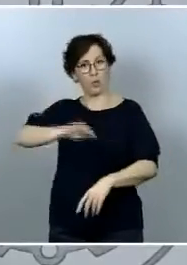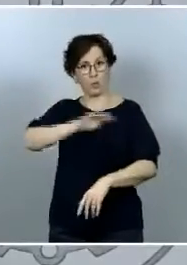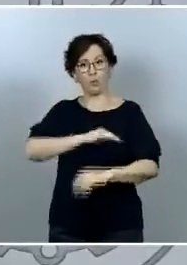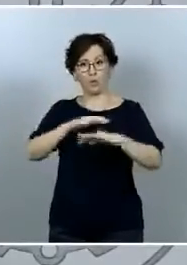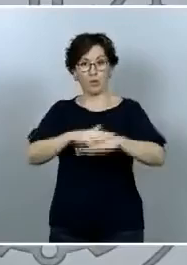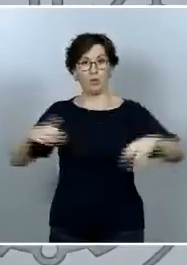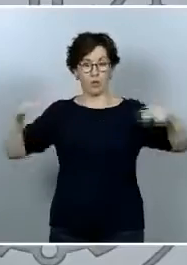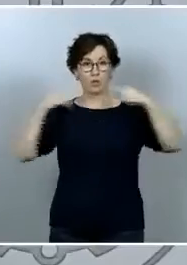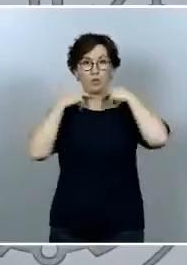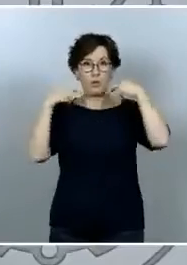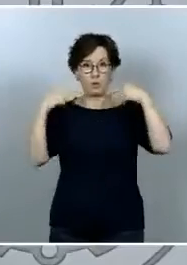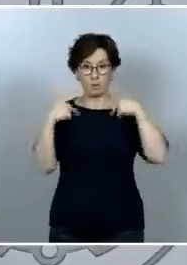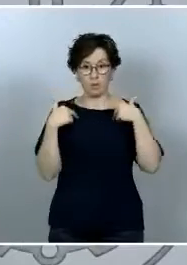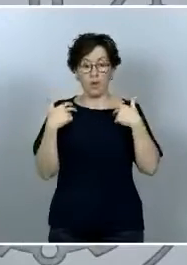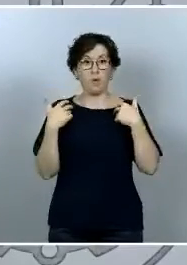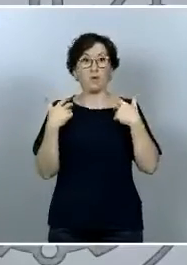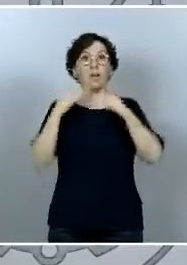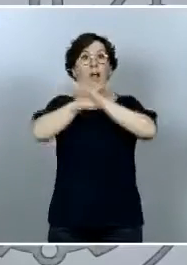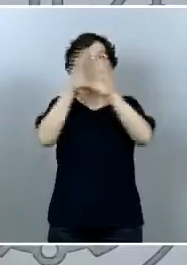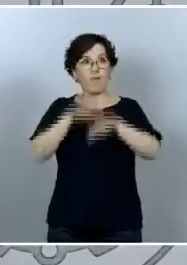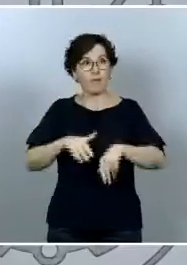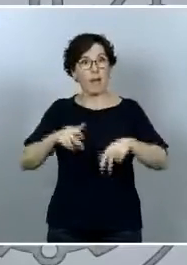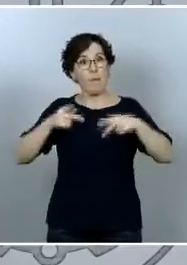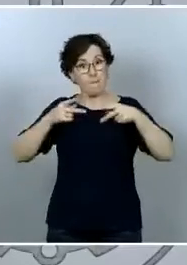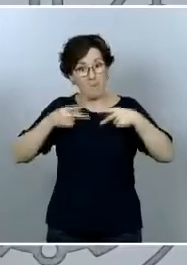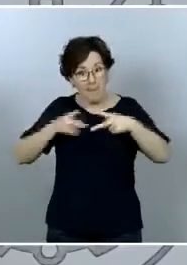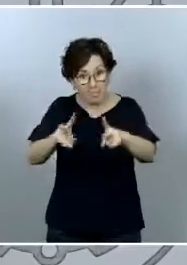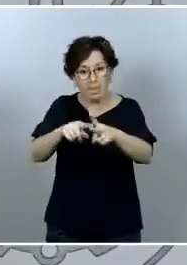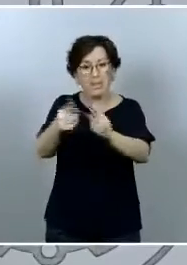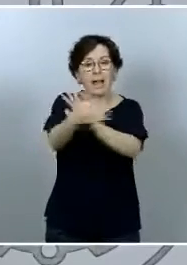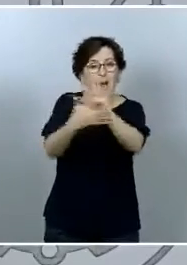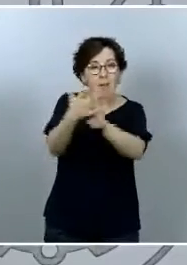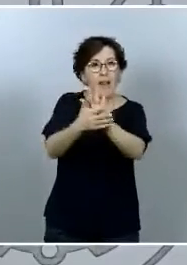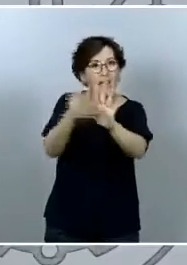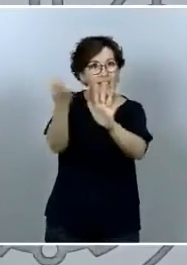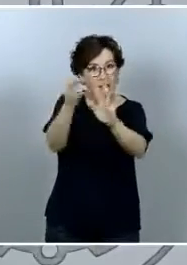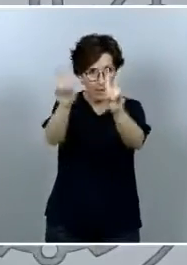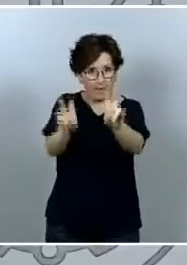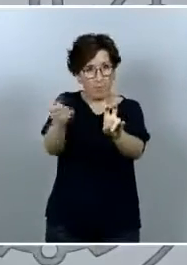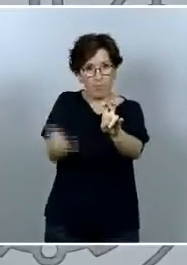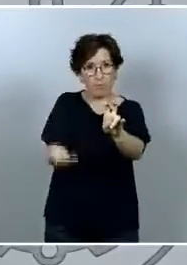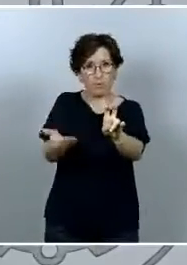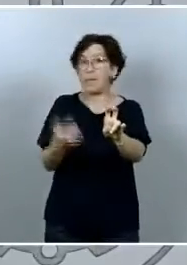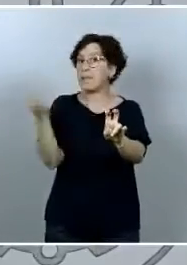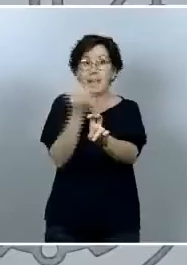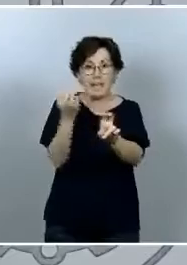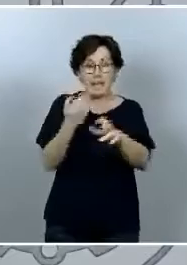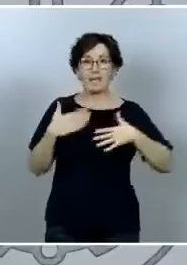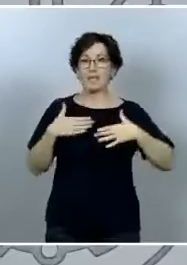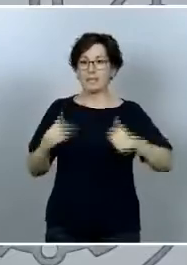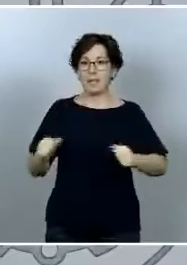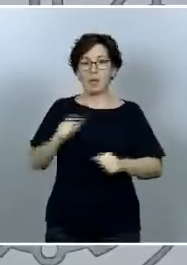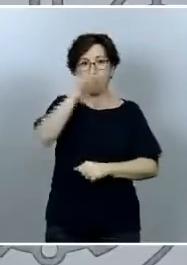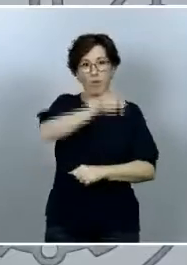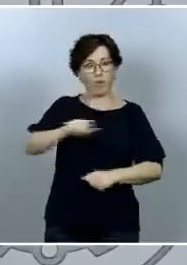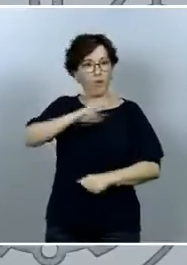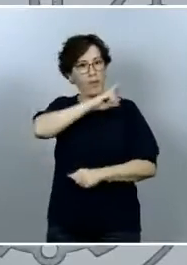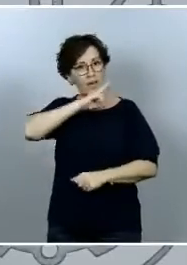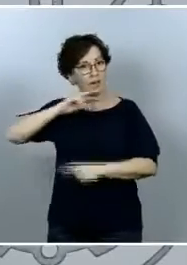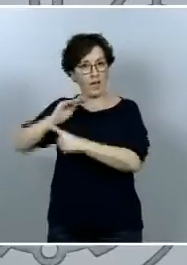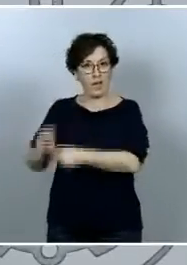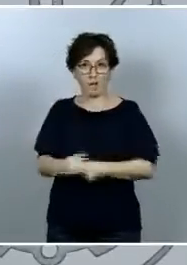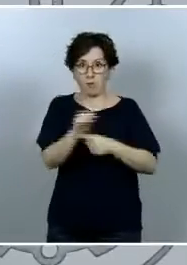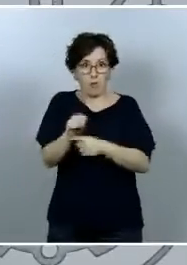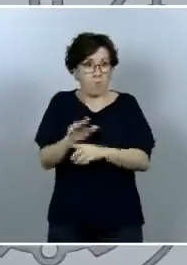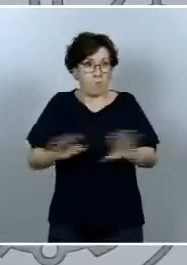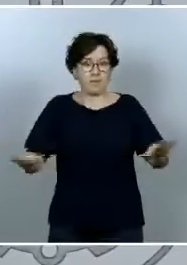como siempre decimos discutir de lo que se trata que no es otra cosa que preservar la salud de toda la ciudadanía en este en esta